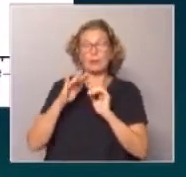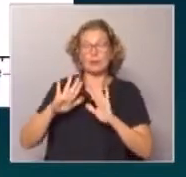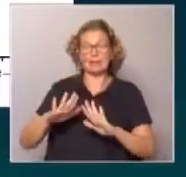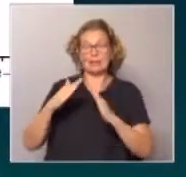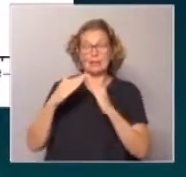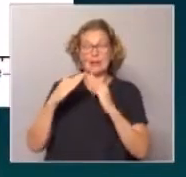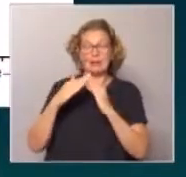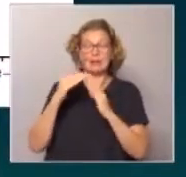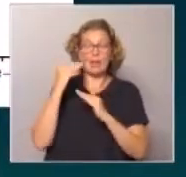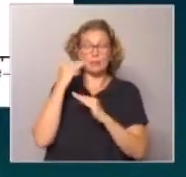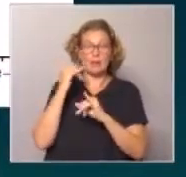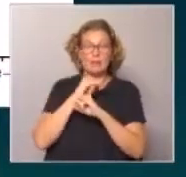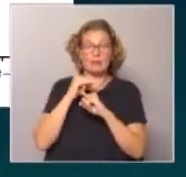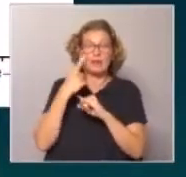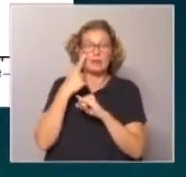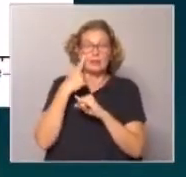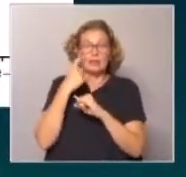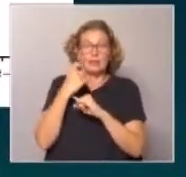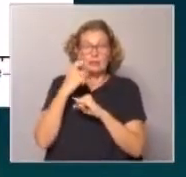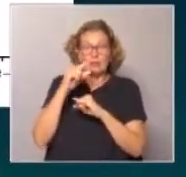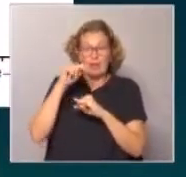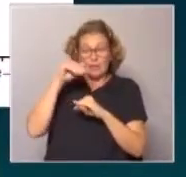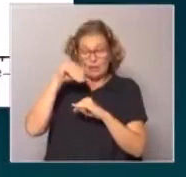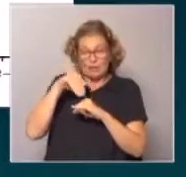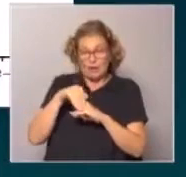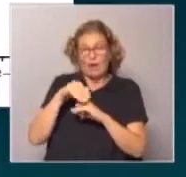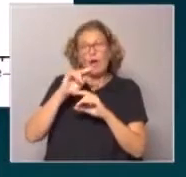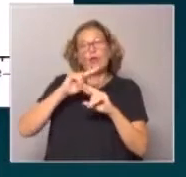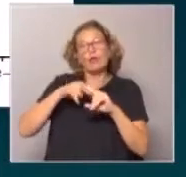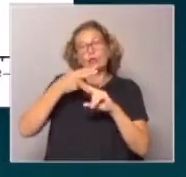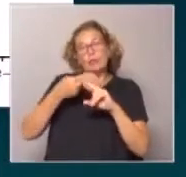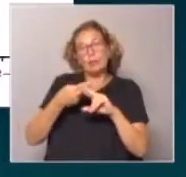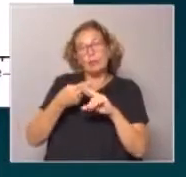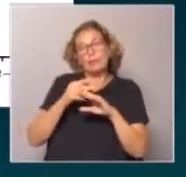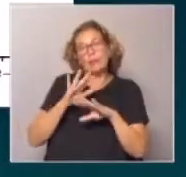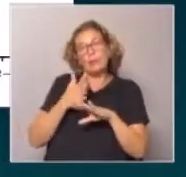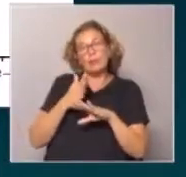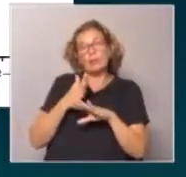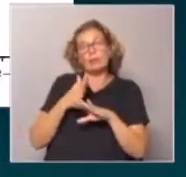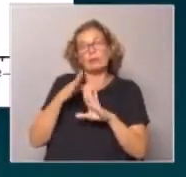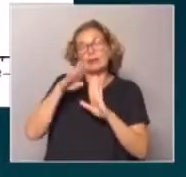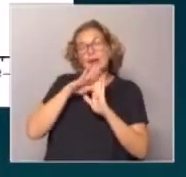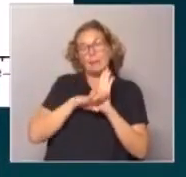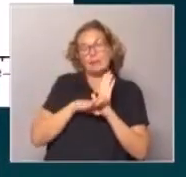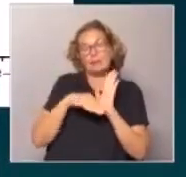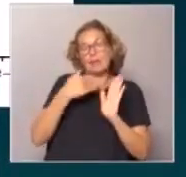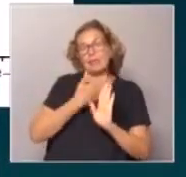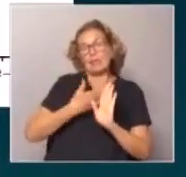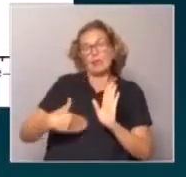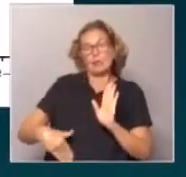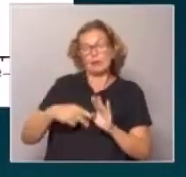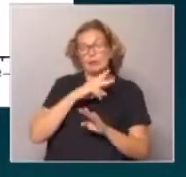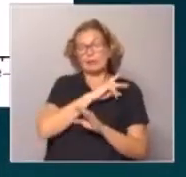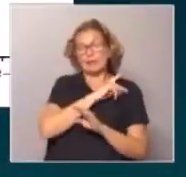en casa de abril. Al final se nota que baja nuevamente la movilidad, en parte producto de las medidas del gobierno de